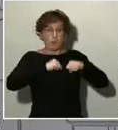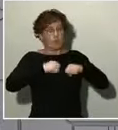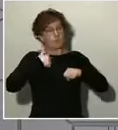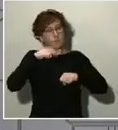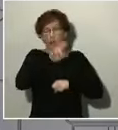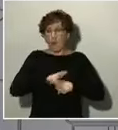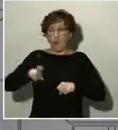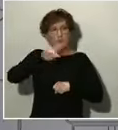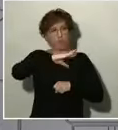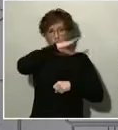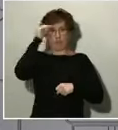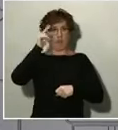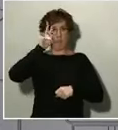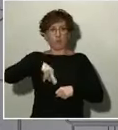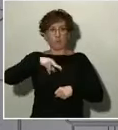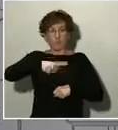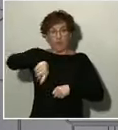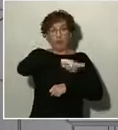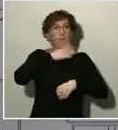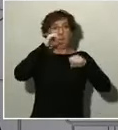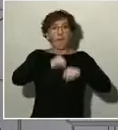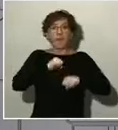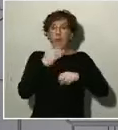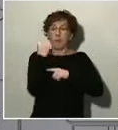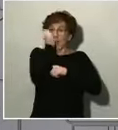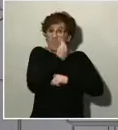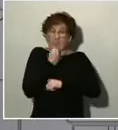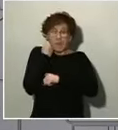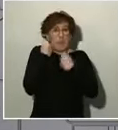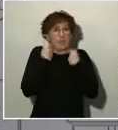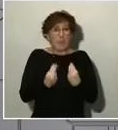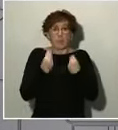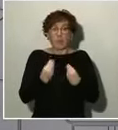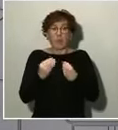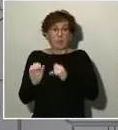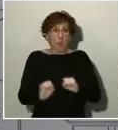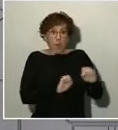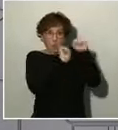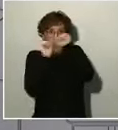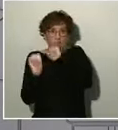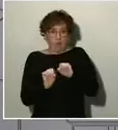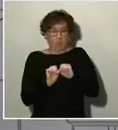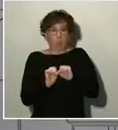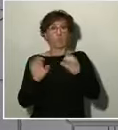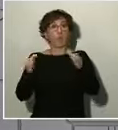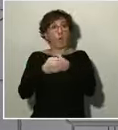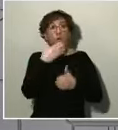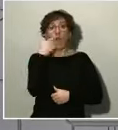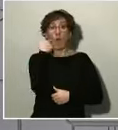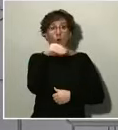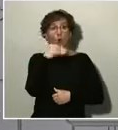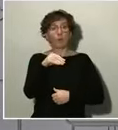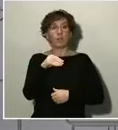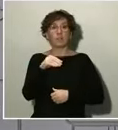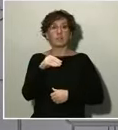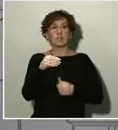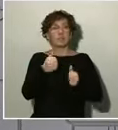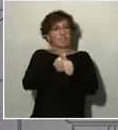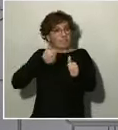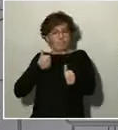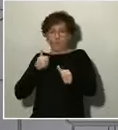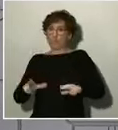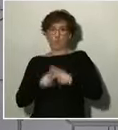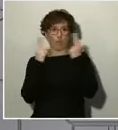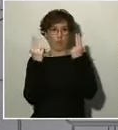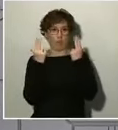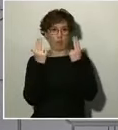es apurar el cuidado y su protección. La de los jóvenes es mantener la distancia social. Y la de todos y todas, seguir las